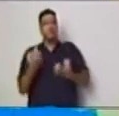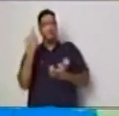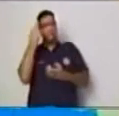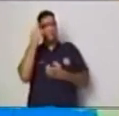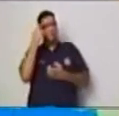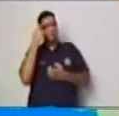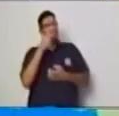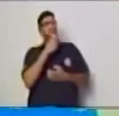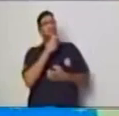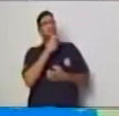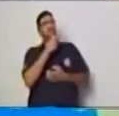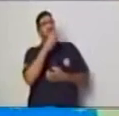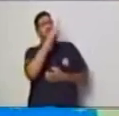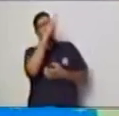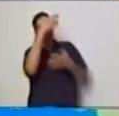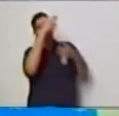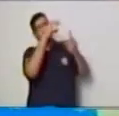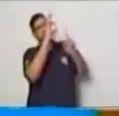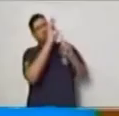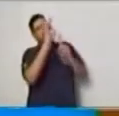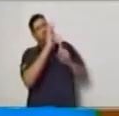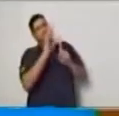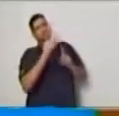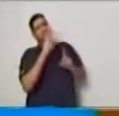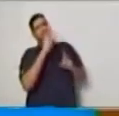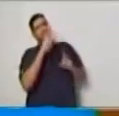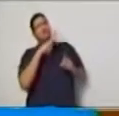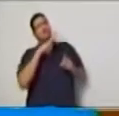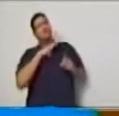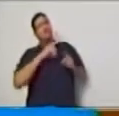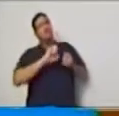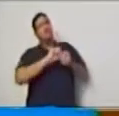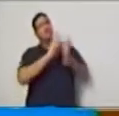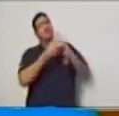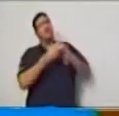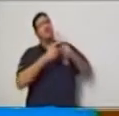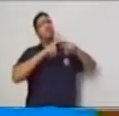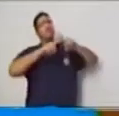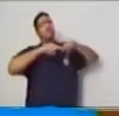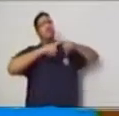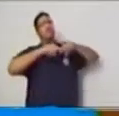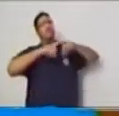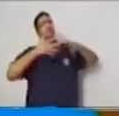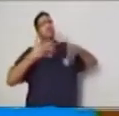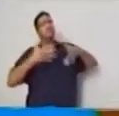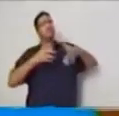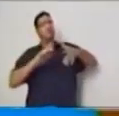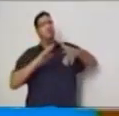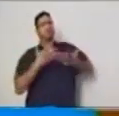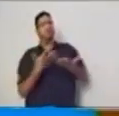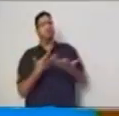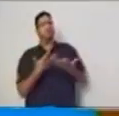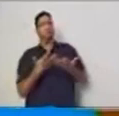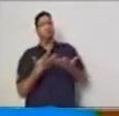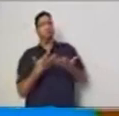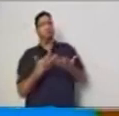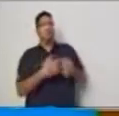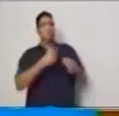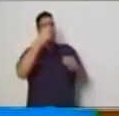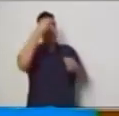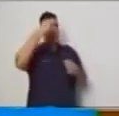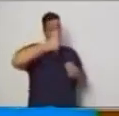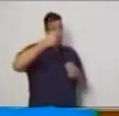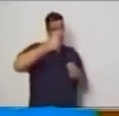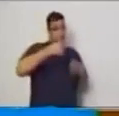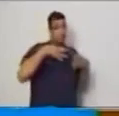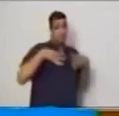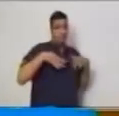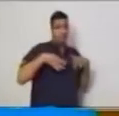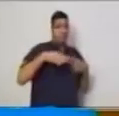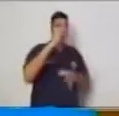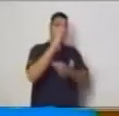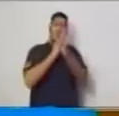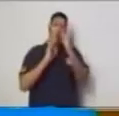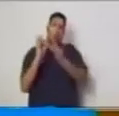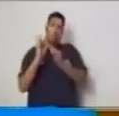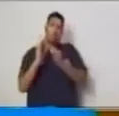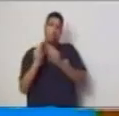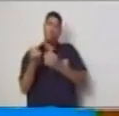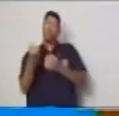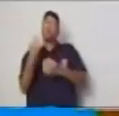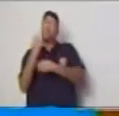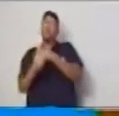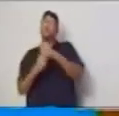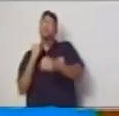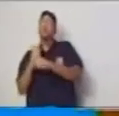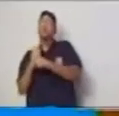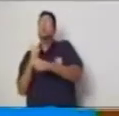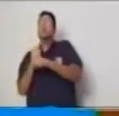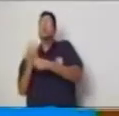variación? ¿Los días o los años trabajados? Si en casa hay